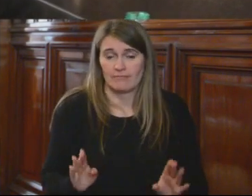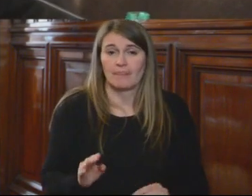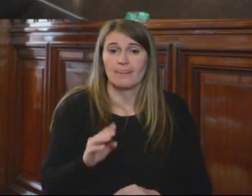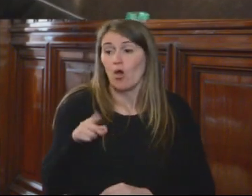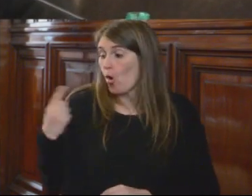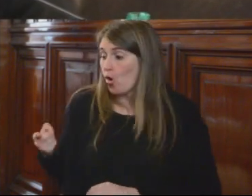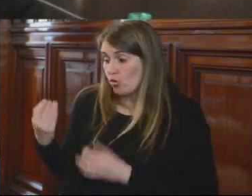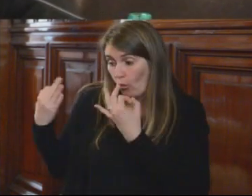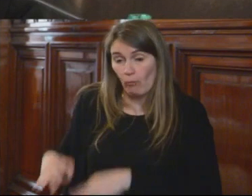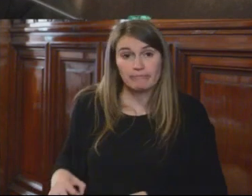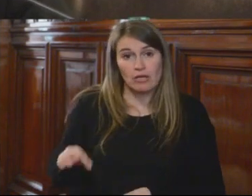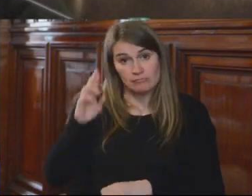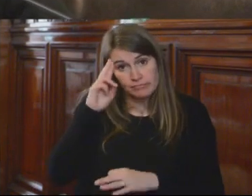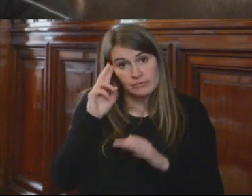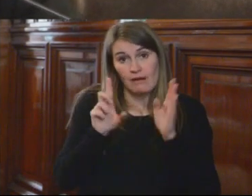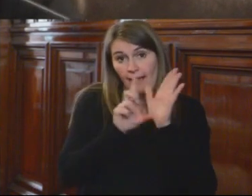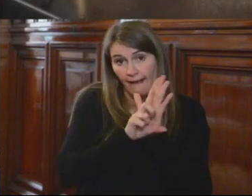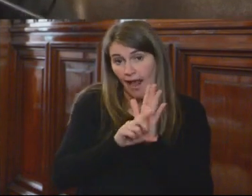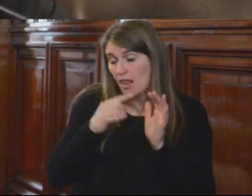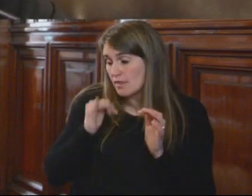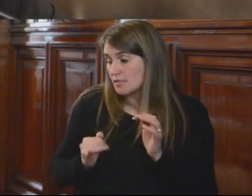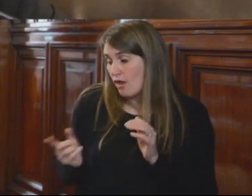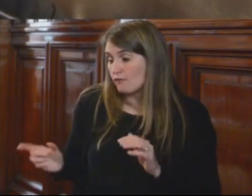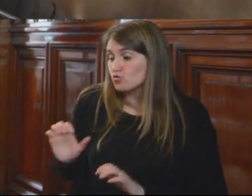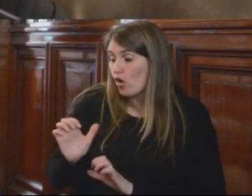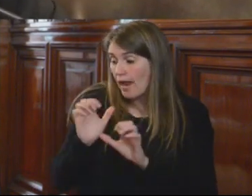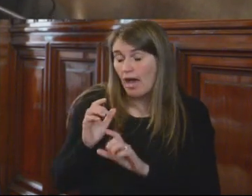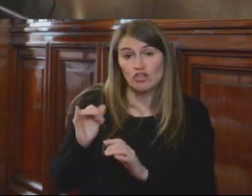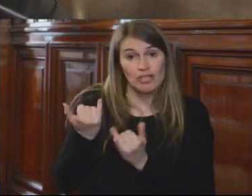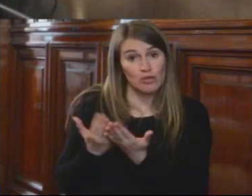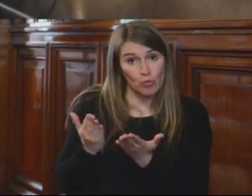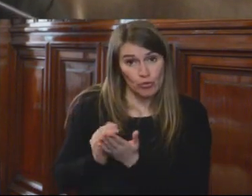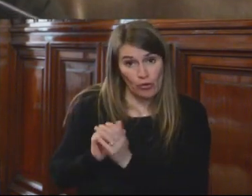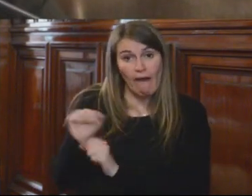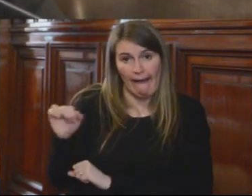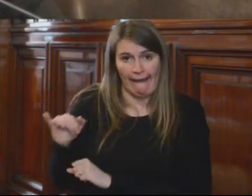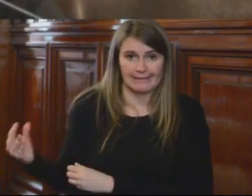cumplido con los requisitos legales para ser funcionarios judiciales. Con eso terminaríamos.